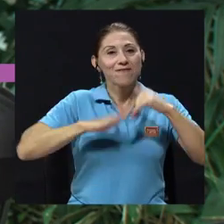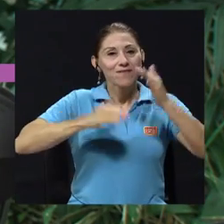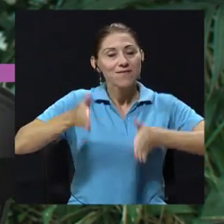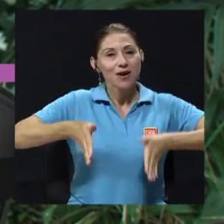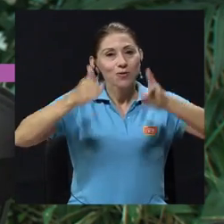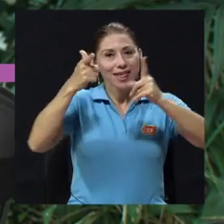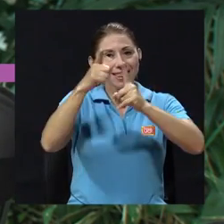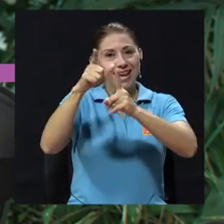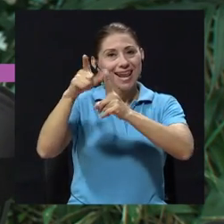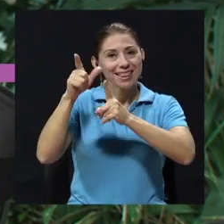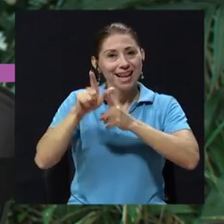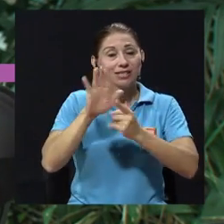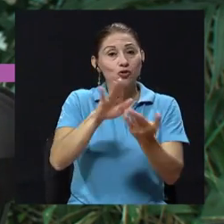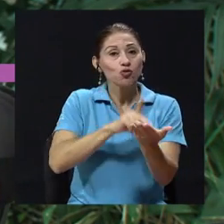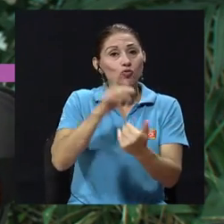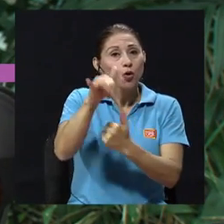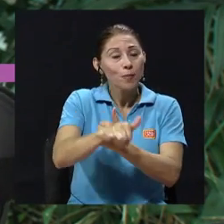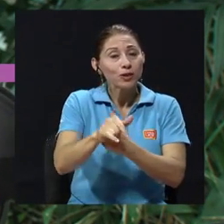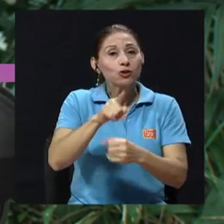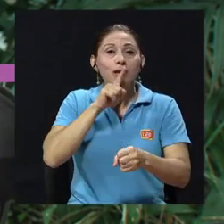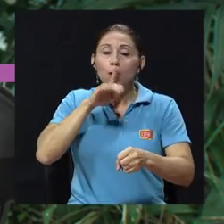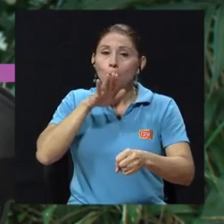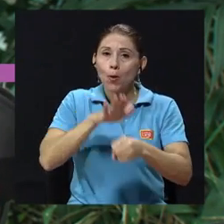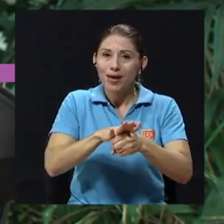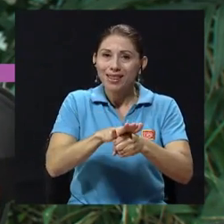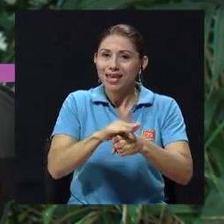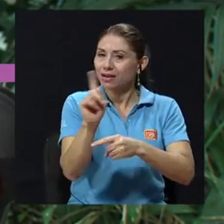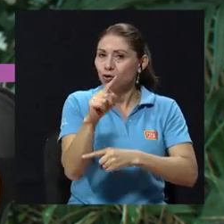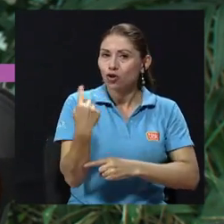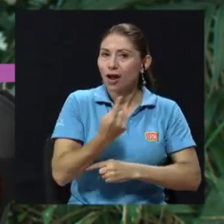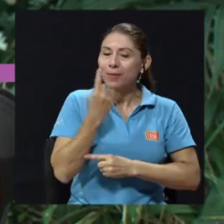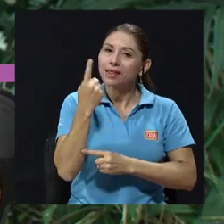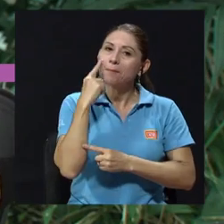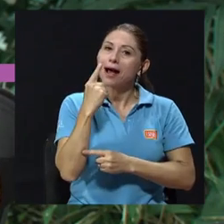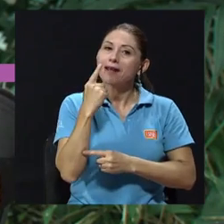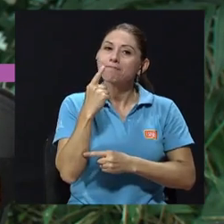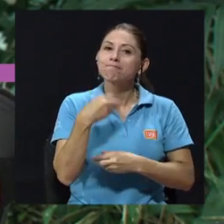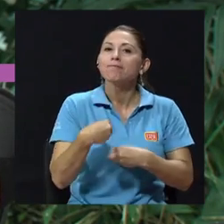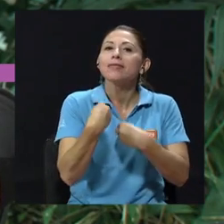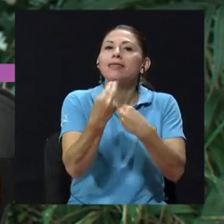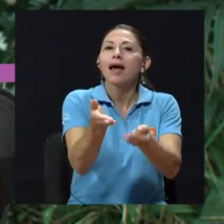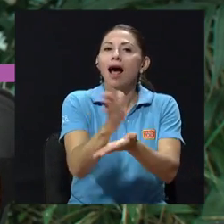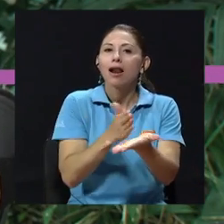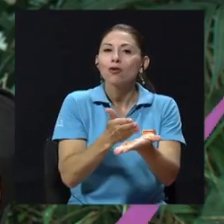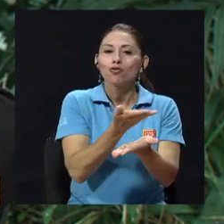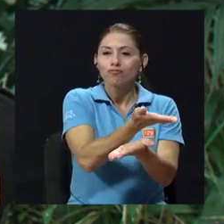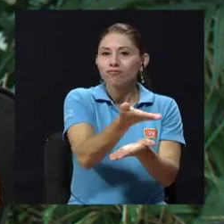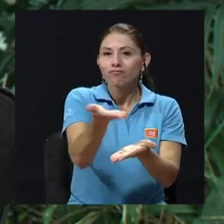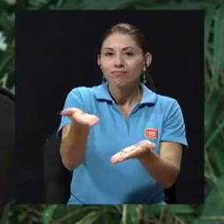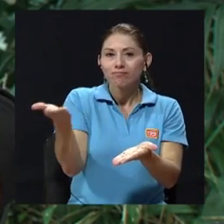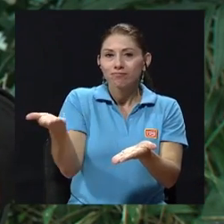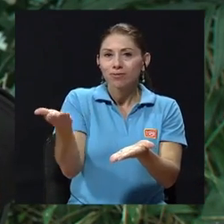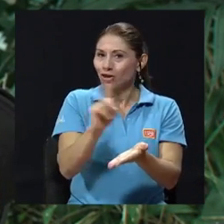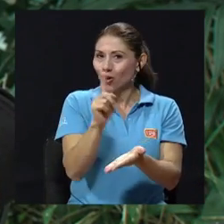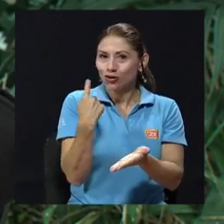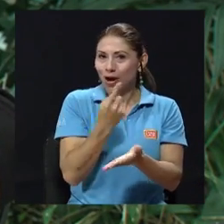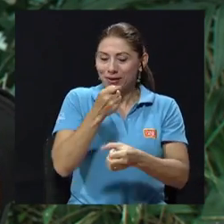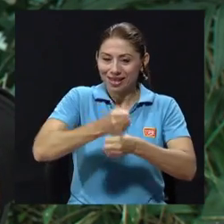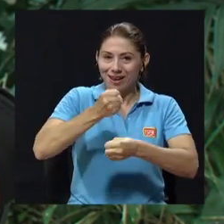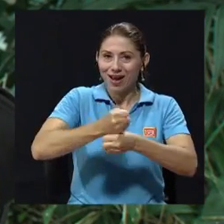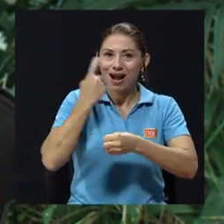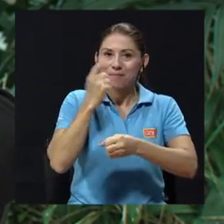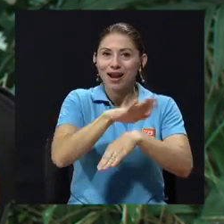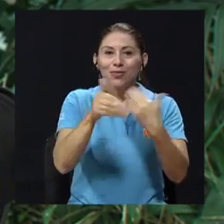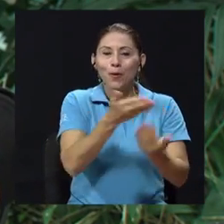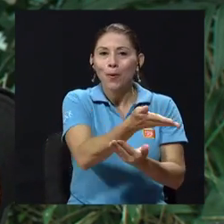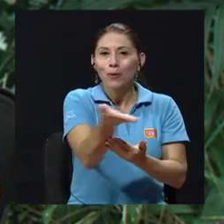sus proyectos no a dar solamente algo a los demás, a trabajar por el bien común,